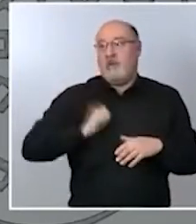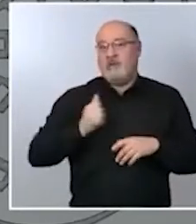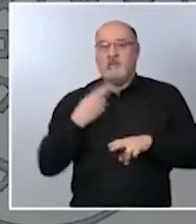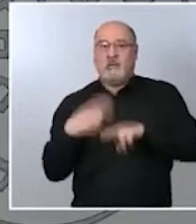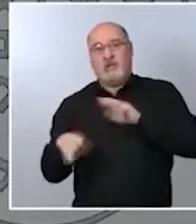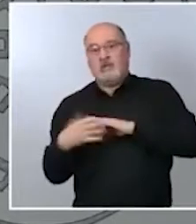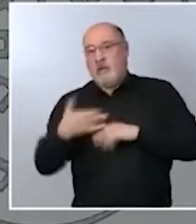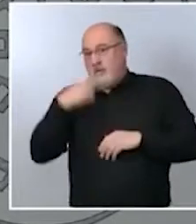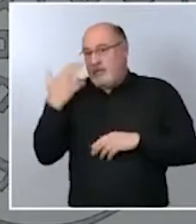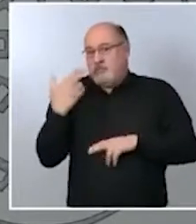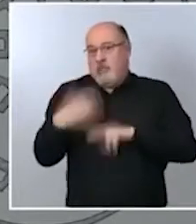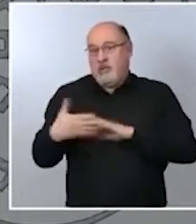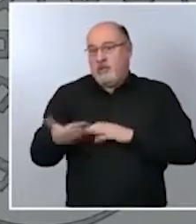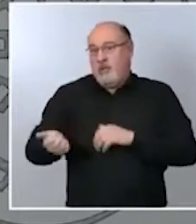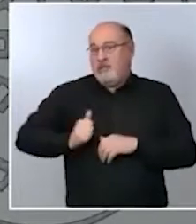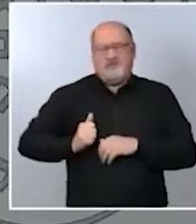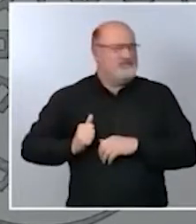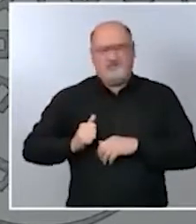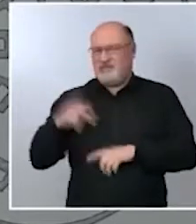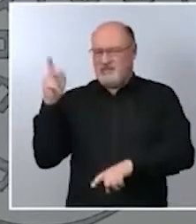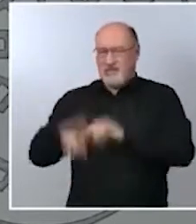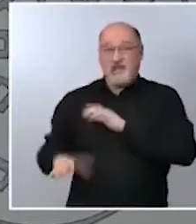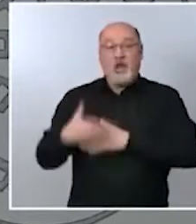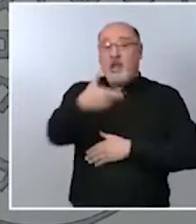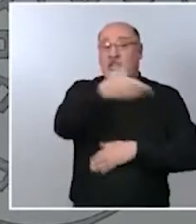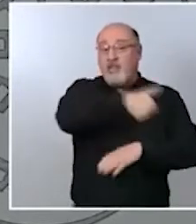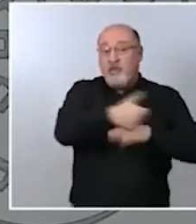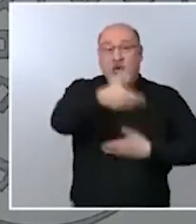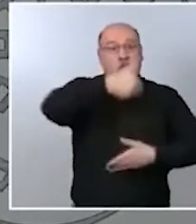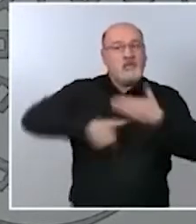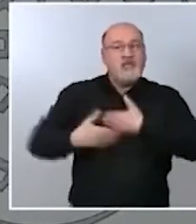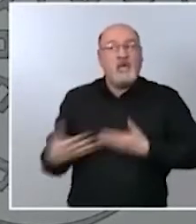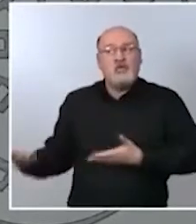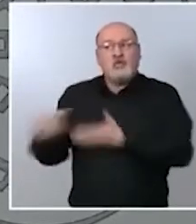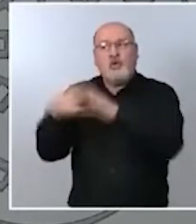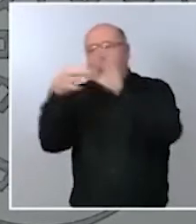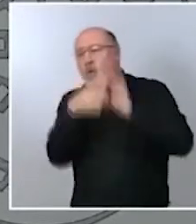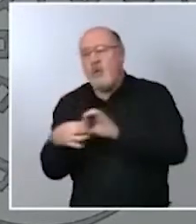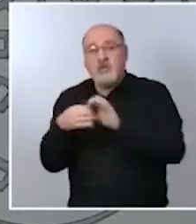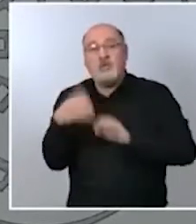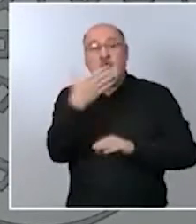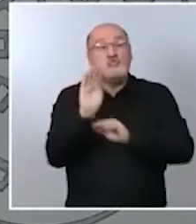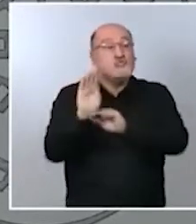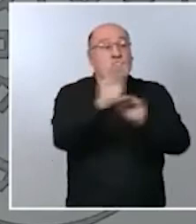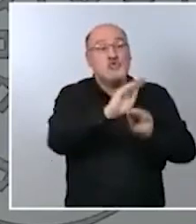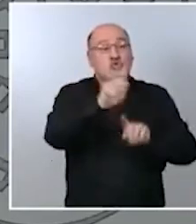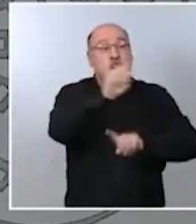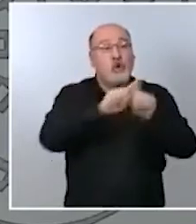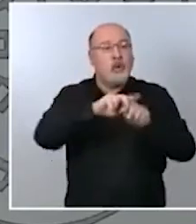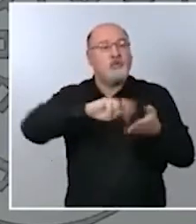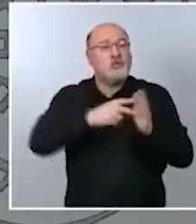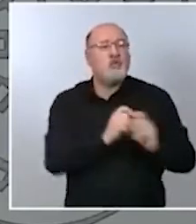intentemos solucionar los problemas de los ciudadanos que para eso estamos gobernando las instituciones